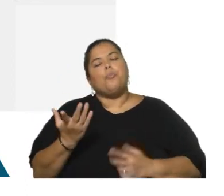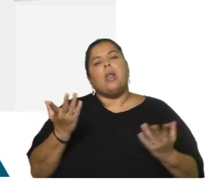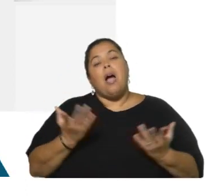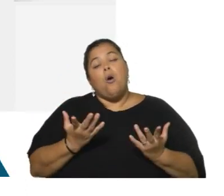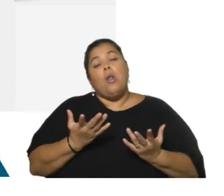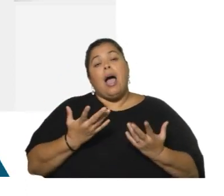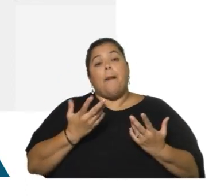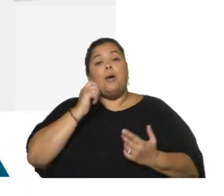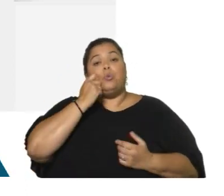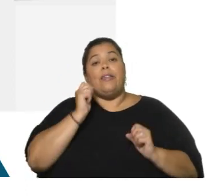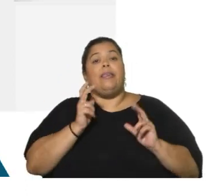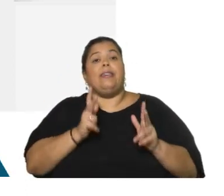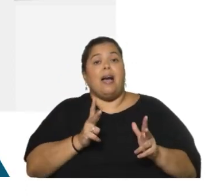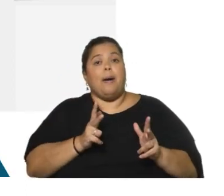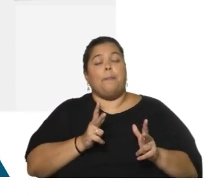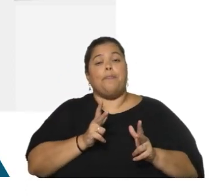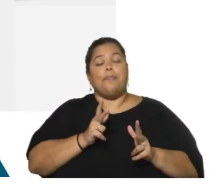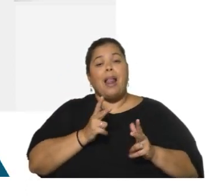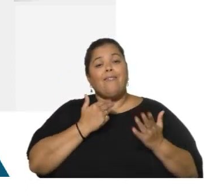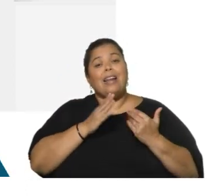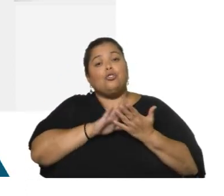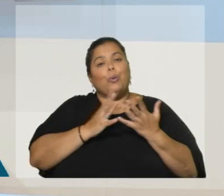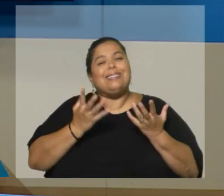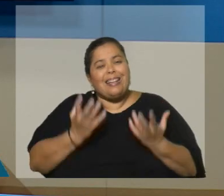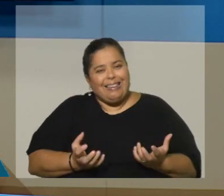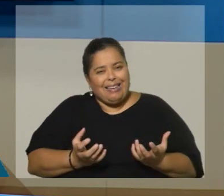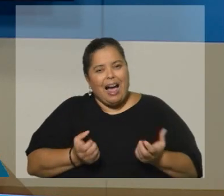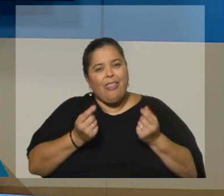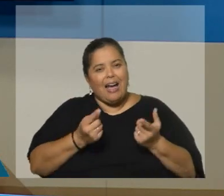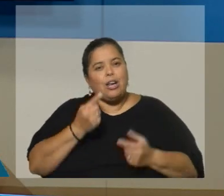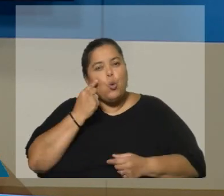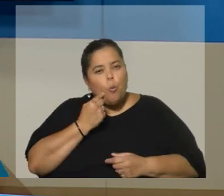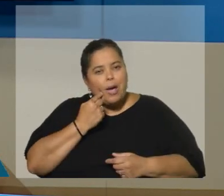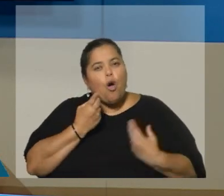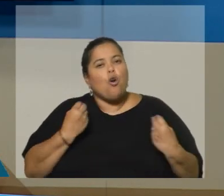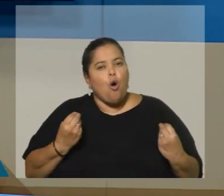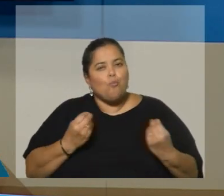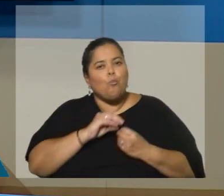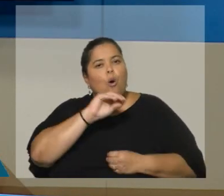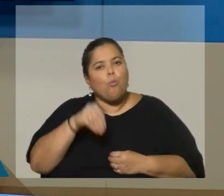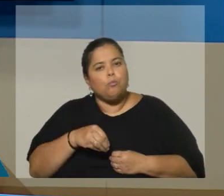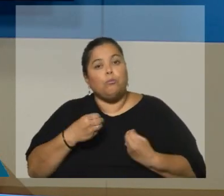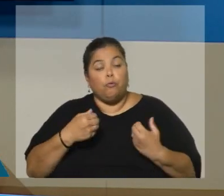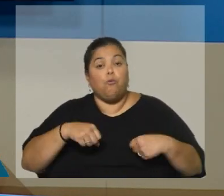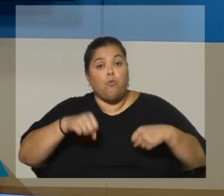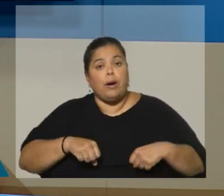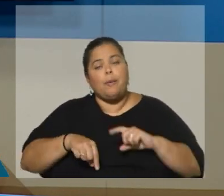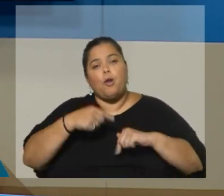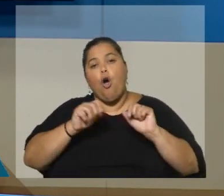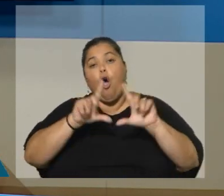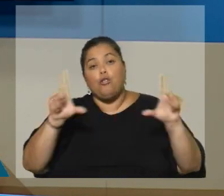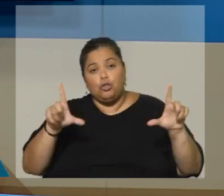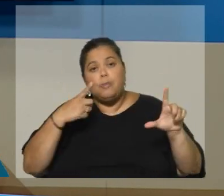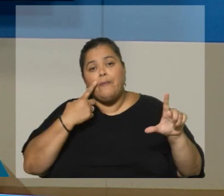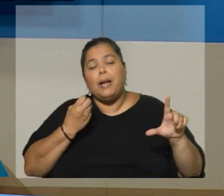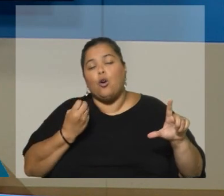quisiera quedarme unos segundos con ese impacto de la sequía. Ponerle números, que fue tan fuerte y que en la placa que viene vemos cómo se derrama,